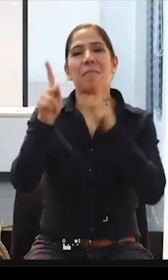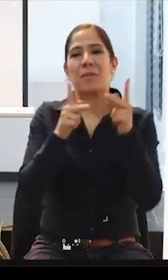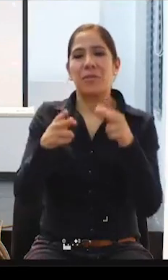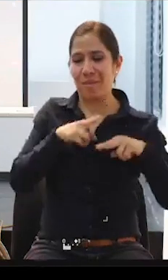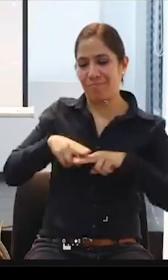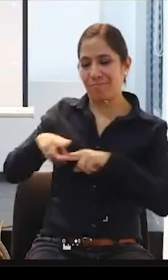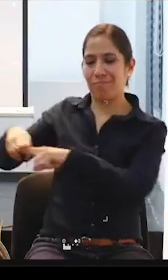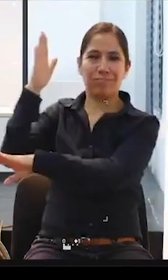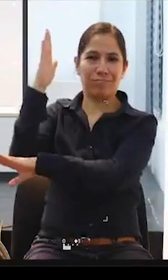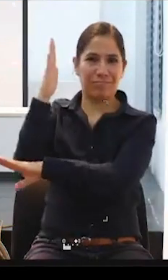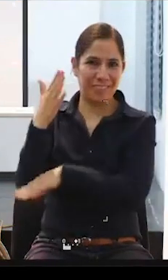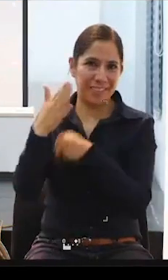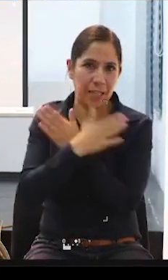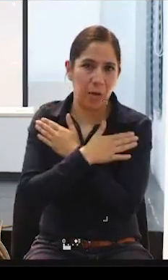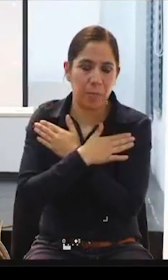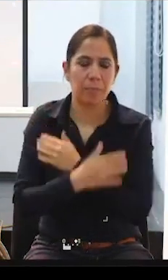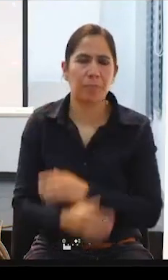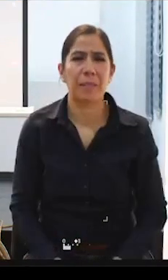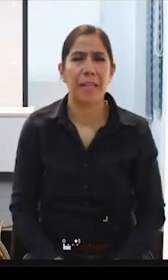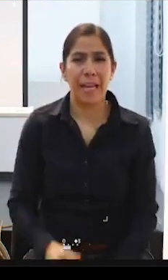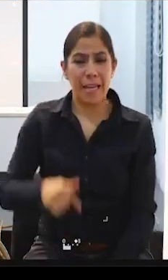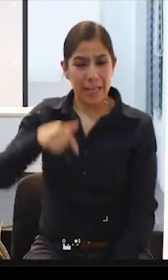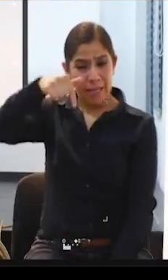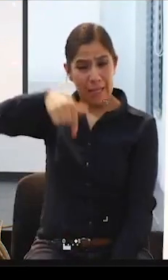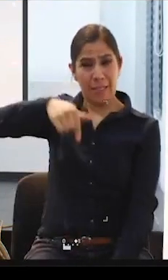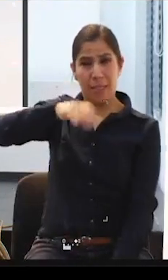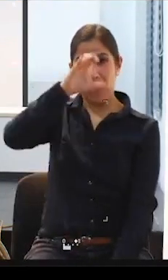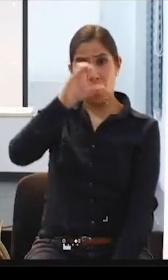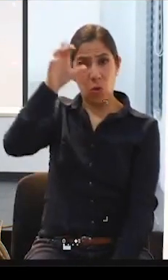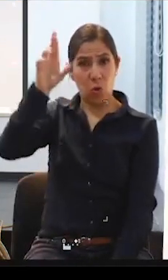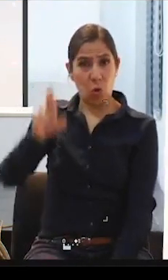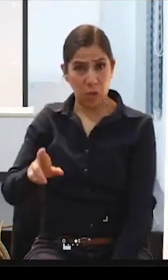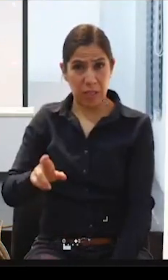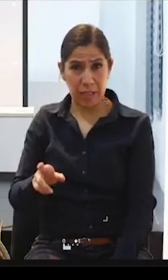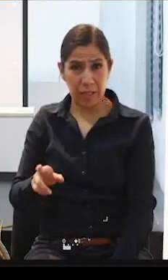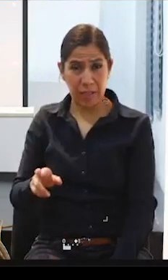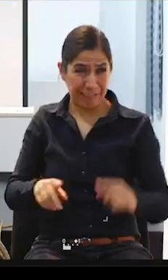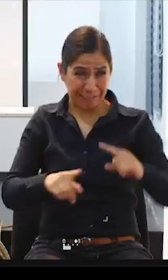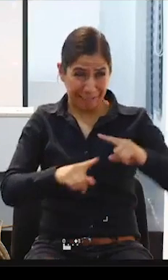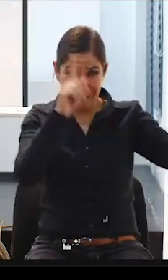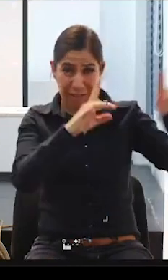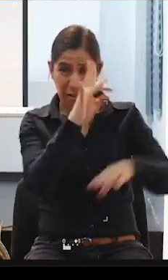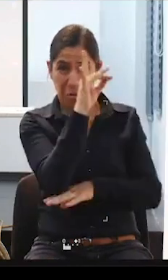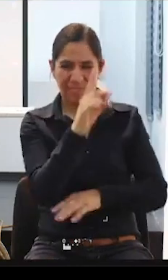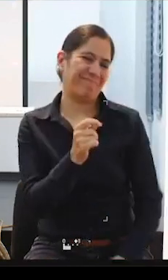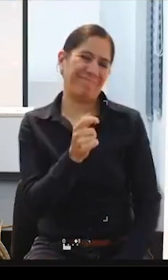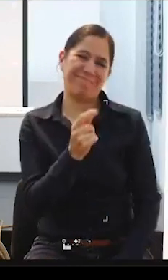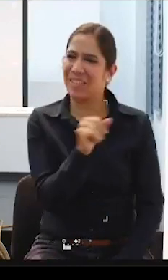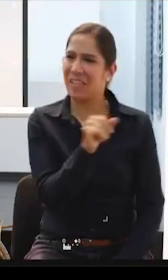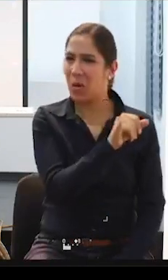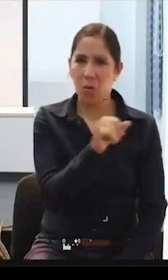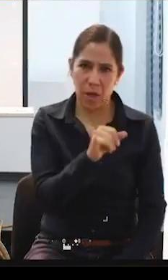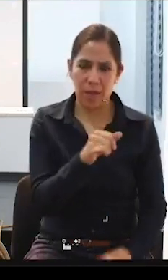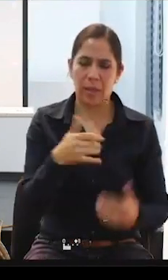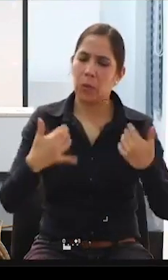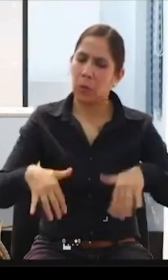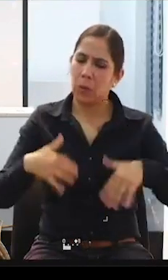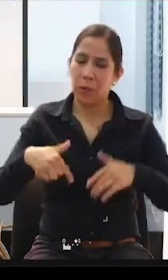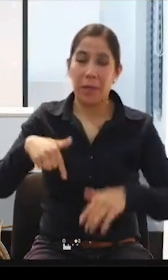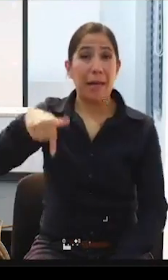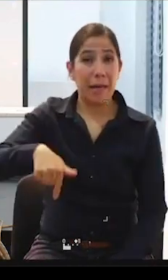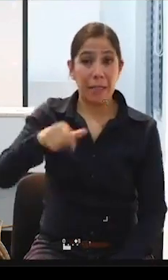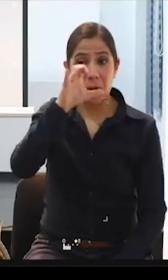muy diferente a como sucedió en Bolivia, ¿verdad? Aquí también ha demandado un gran esfuerzo, gran trabajo de parte